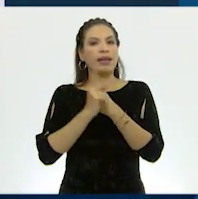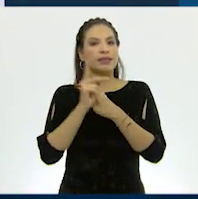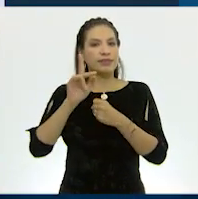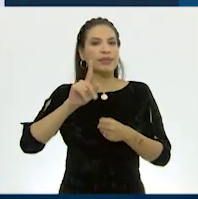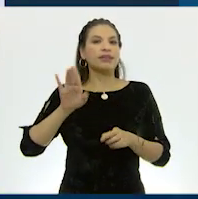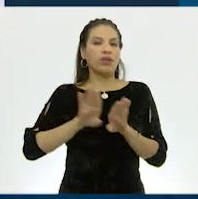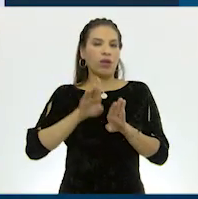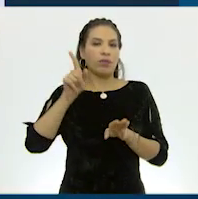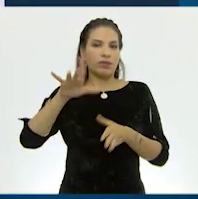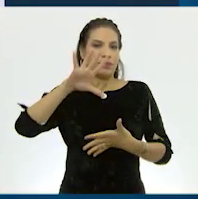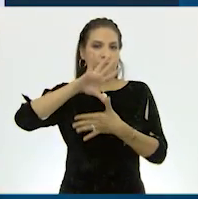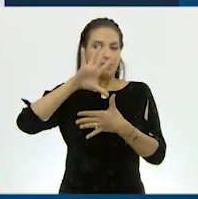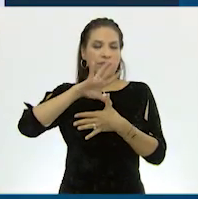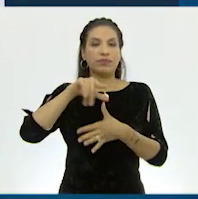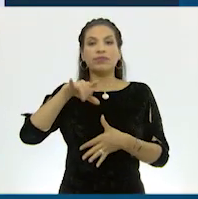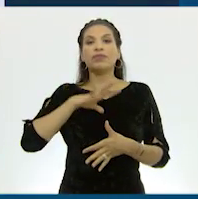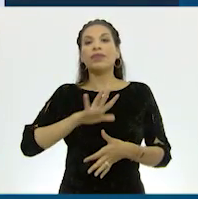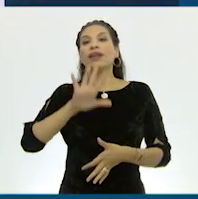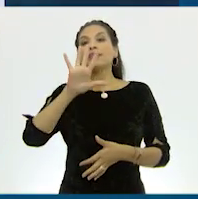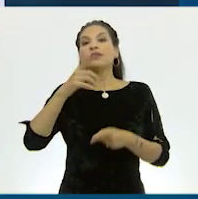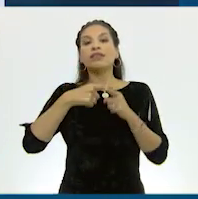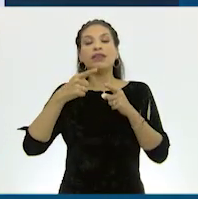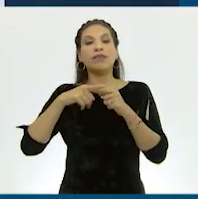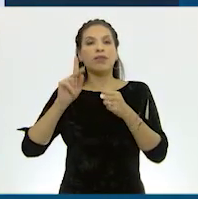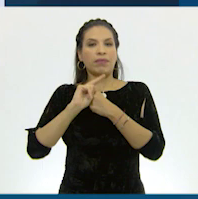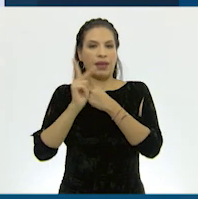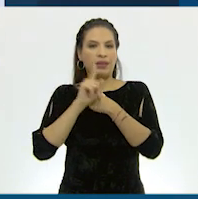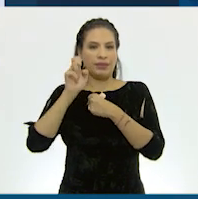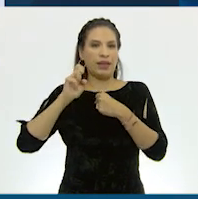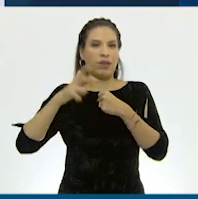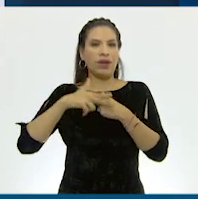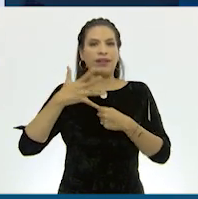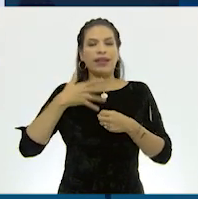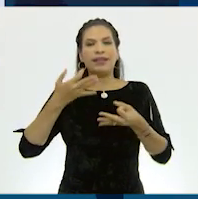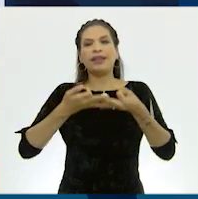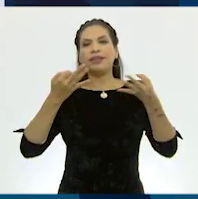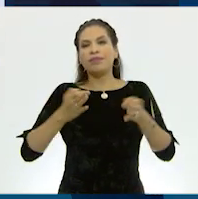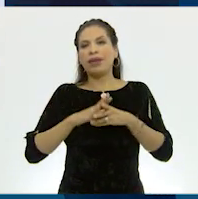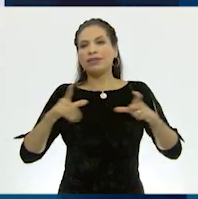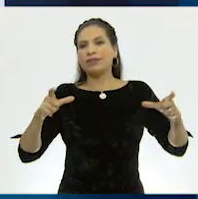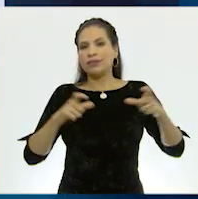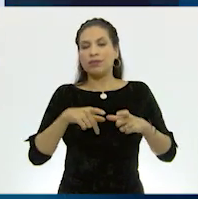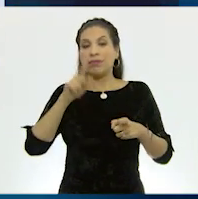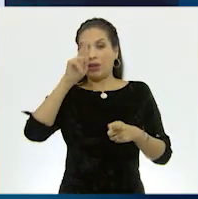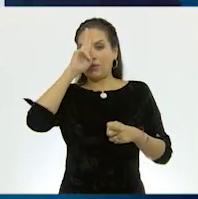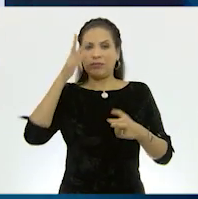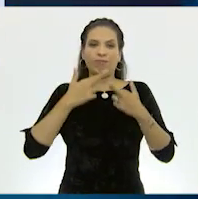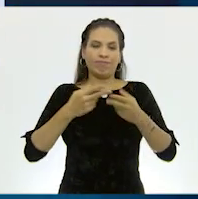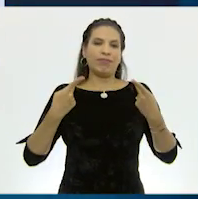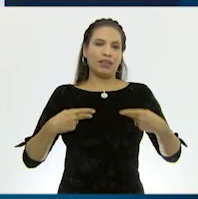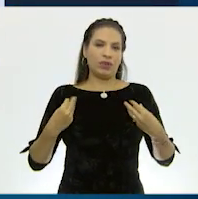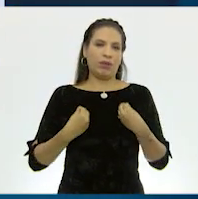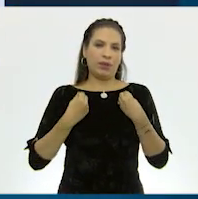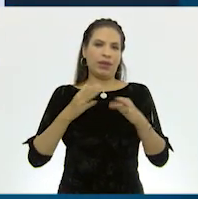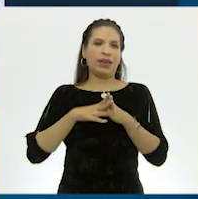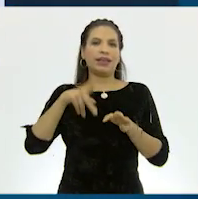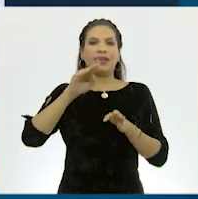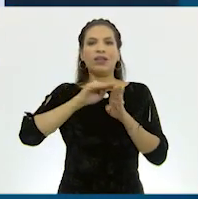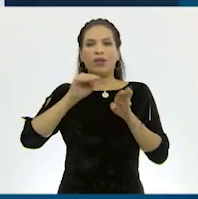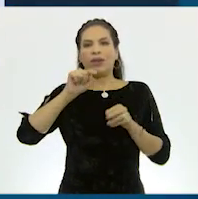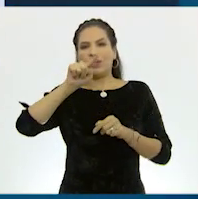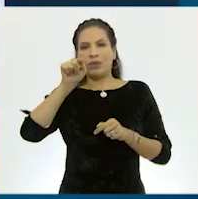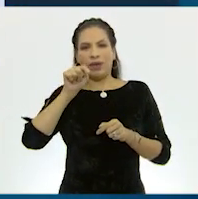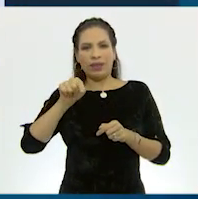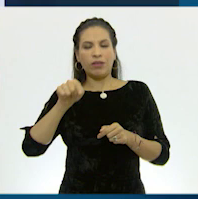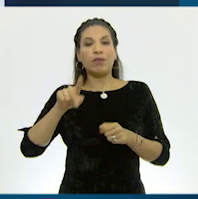América porque estas son cinco naciones europeas. Tienen territorios más pequeños, pero bastantes habitantes por kilómetro cuadrado.